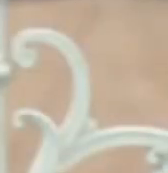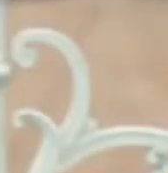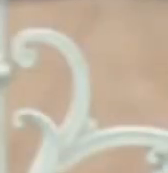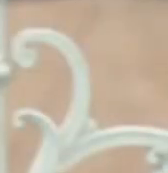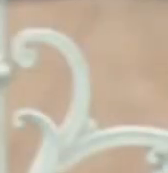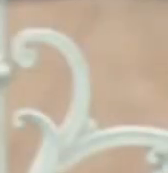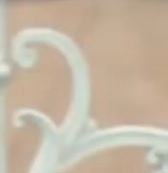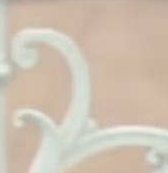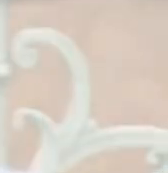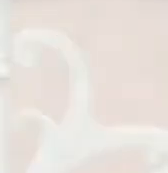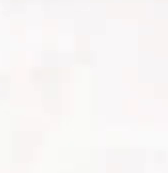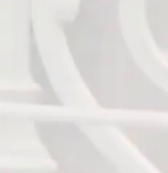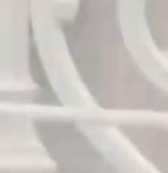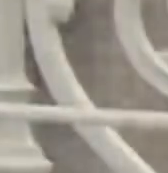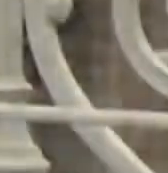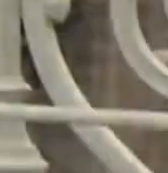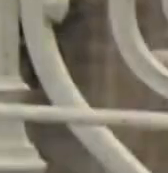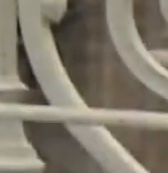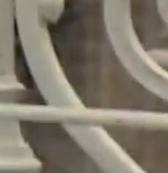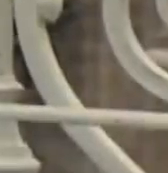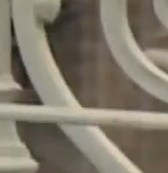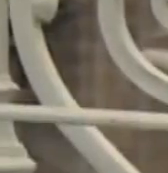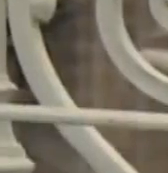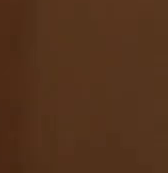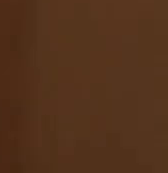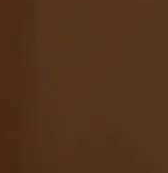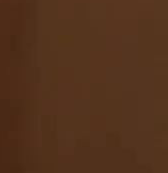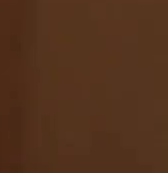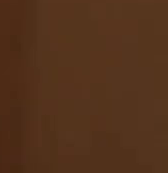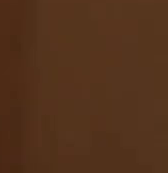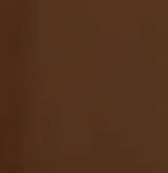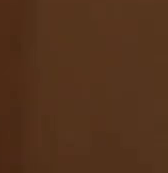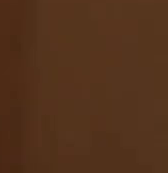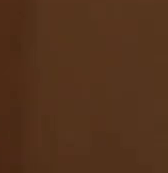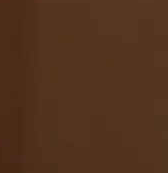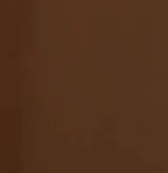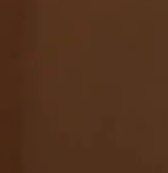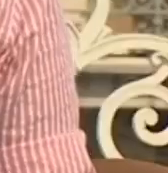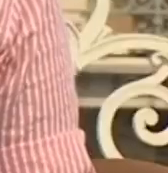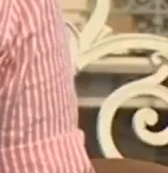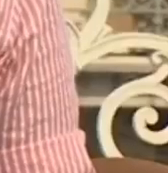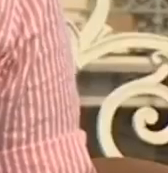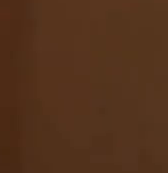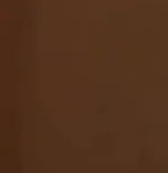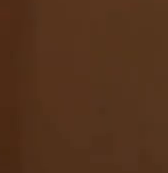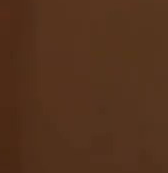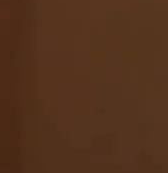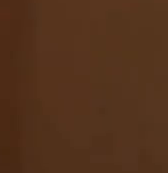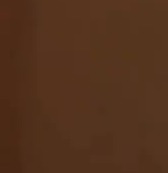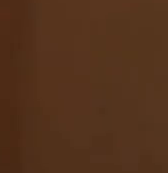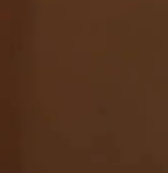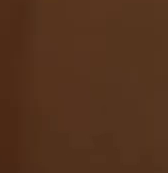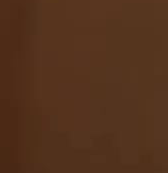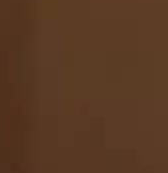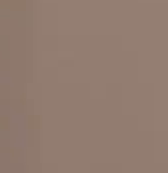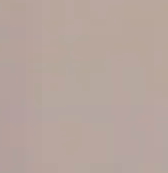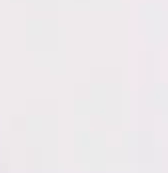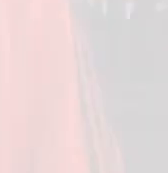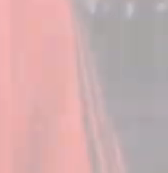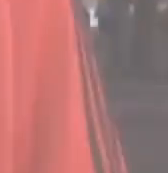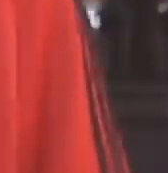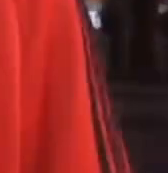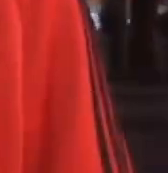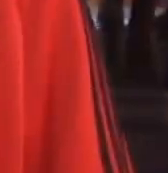tiene que hacer uno es amarse a uno mismo. ¿Se decide o es genético? En mi cabeza no entra una diferencia o juzgar a alguien por sus preferencias